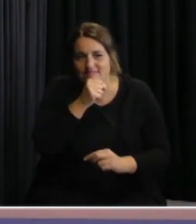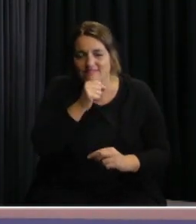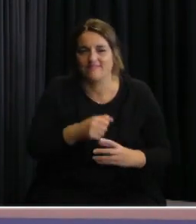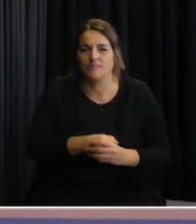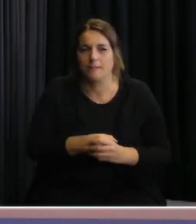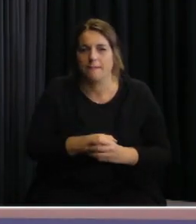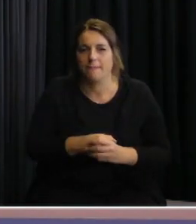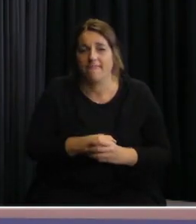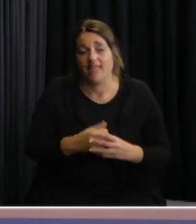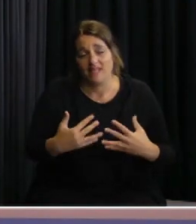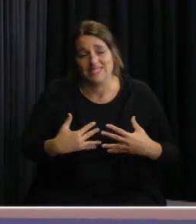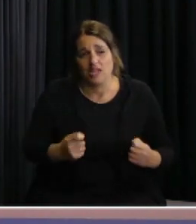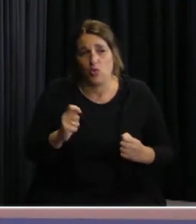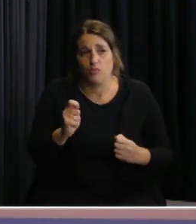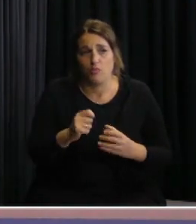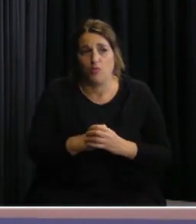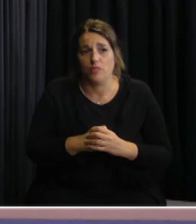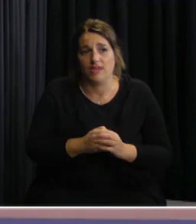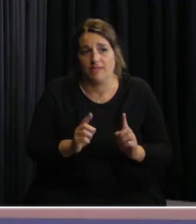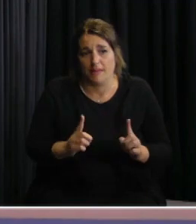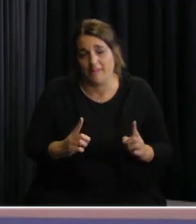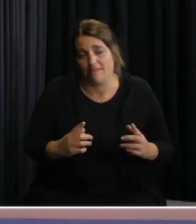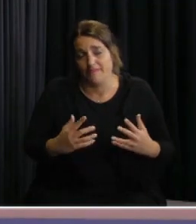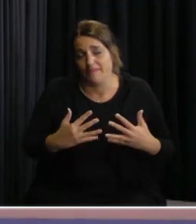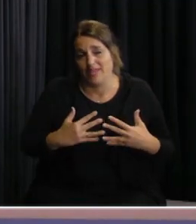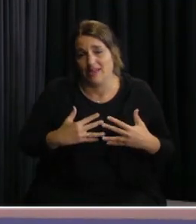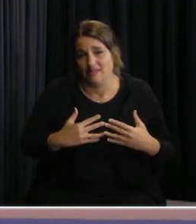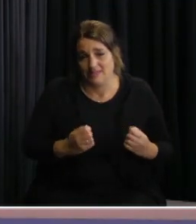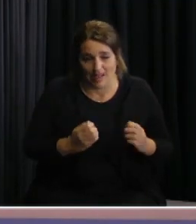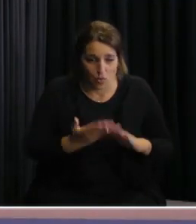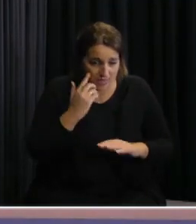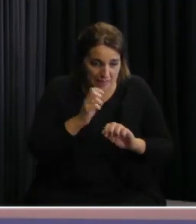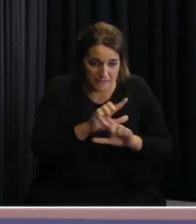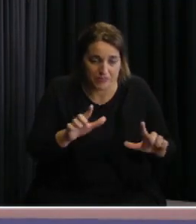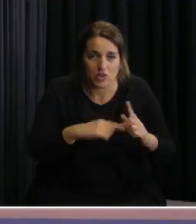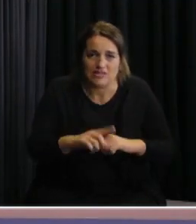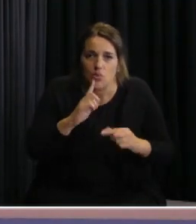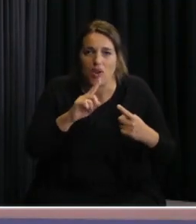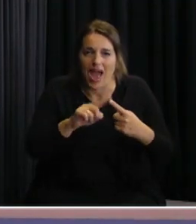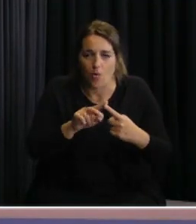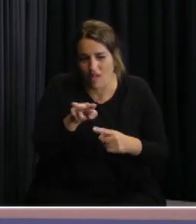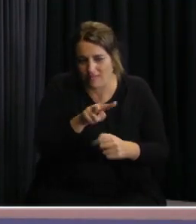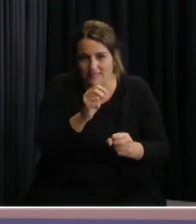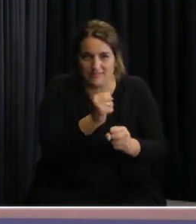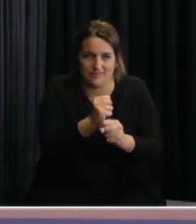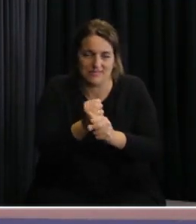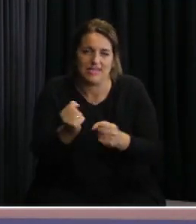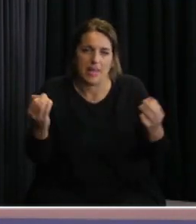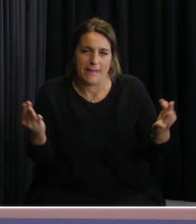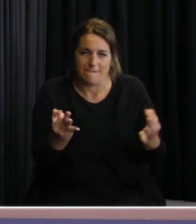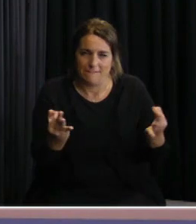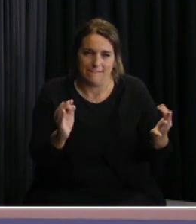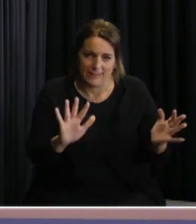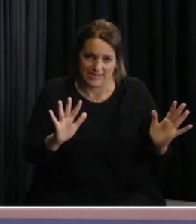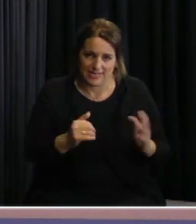salud pública, las sanitarias. Bueno, una coordinación especial en ese